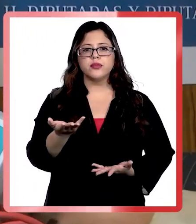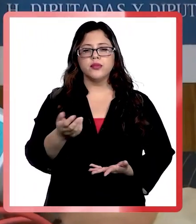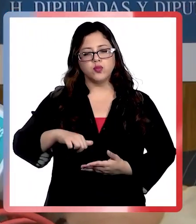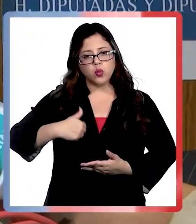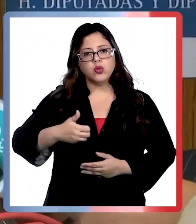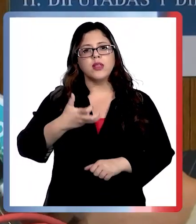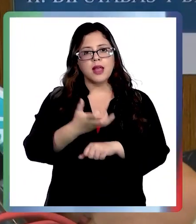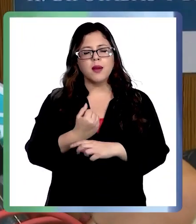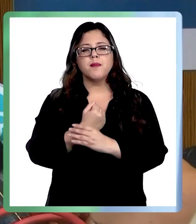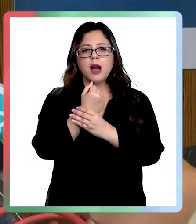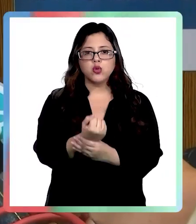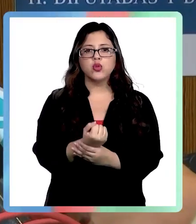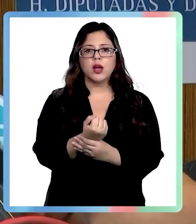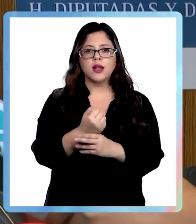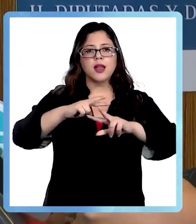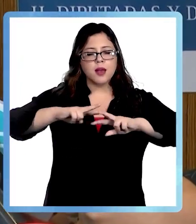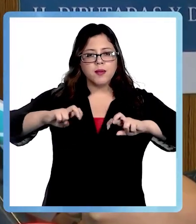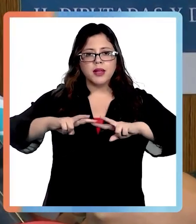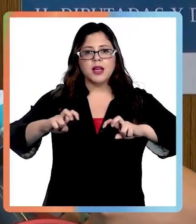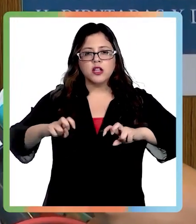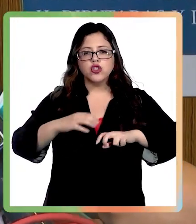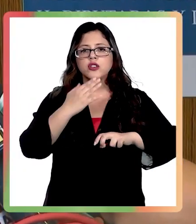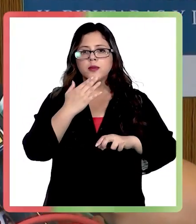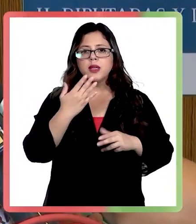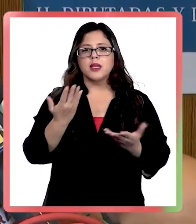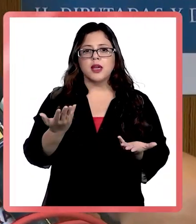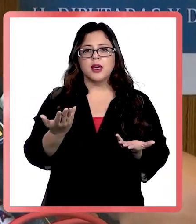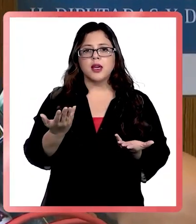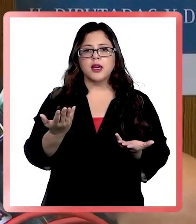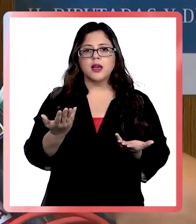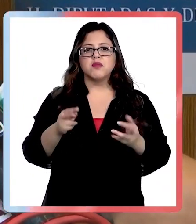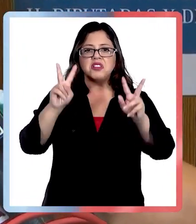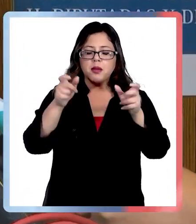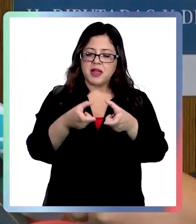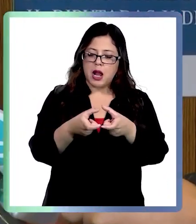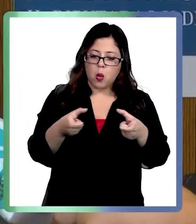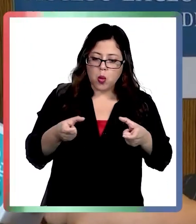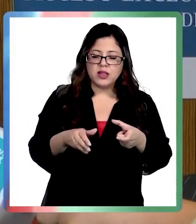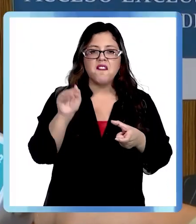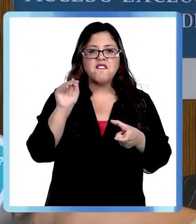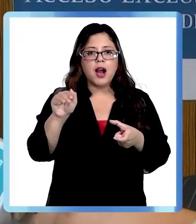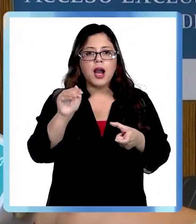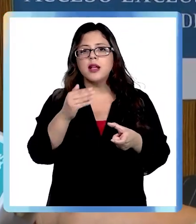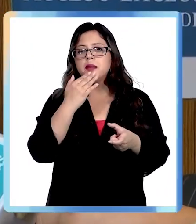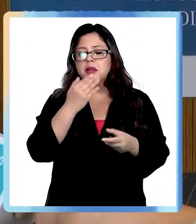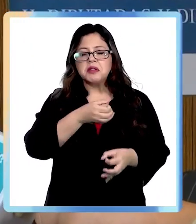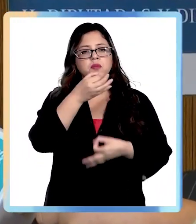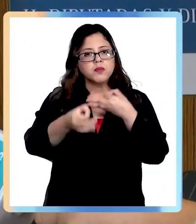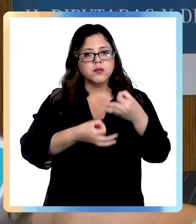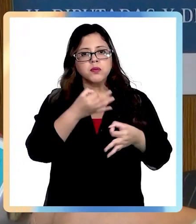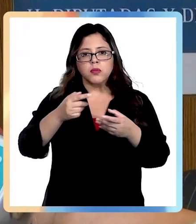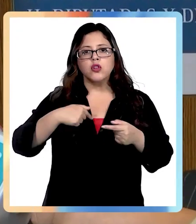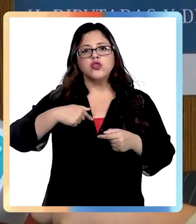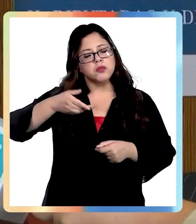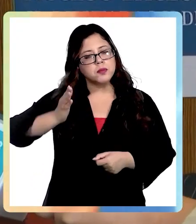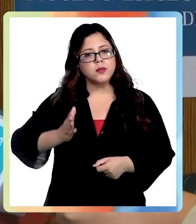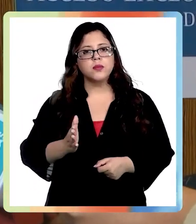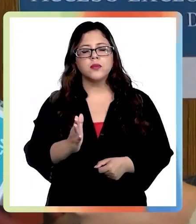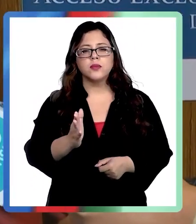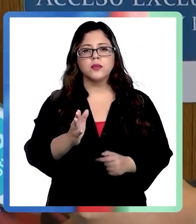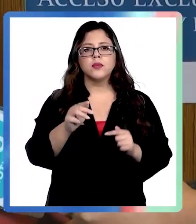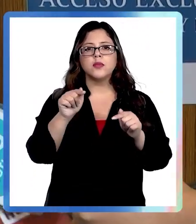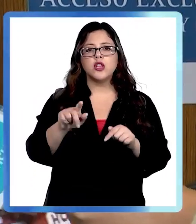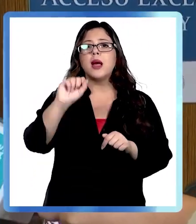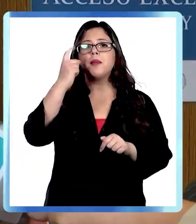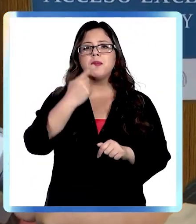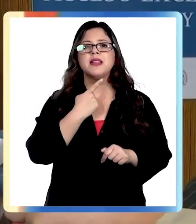disponible a colaborar con la investigación. De hecho, he estado disponible a abrir mis cuentas bancarias, a prestar declaración cuando sea necesario. Sigo estando disponible a eso y